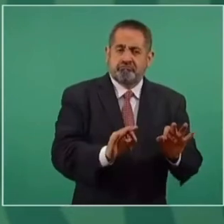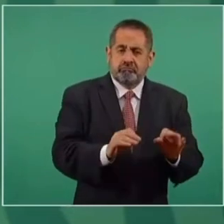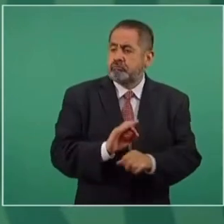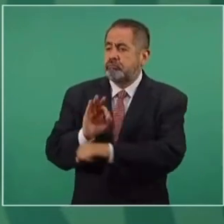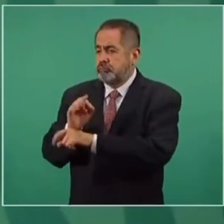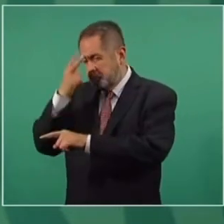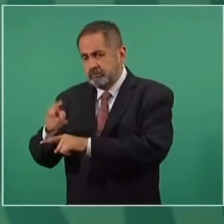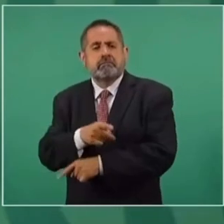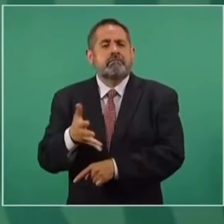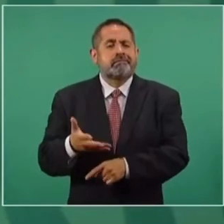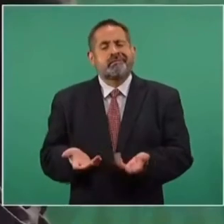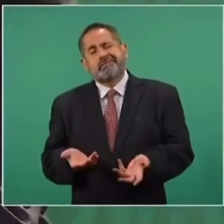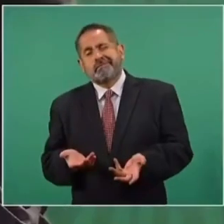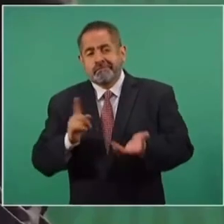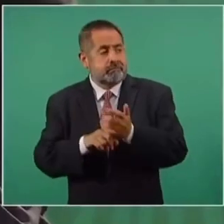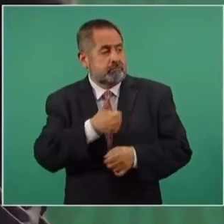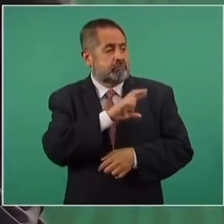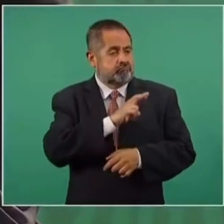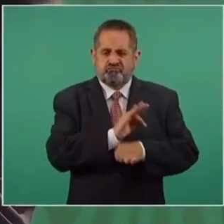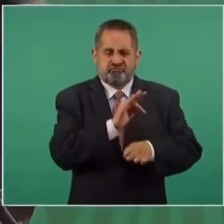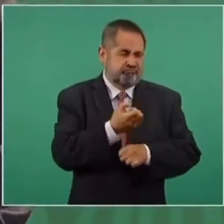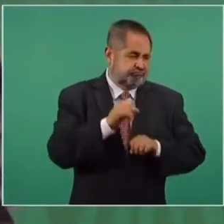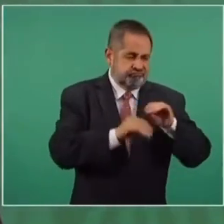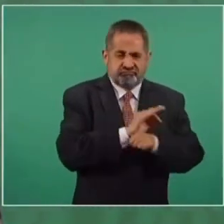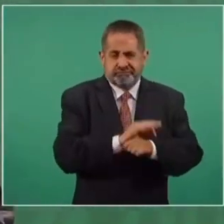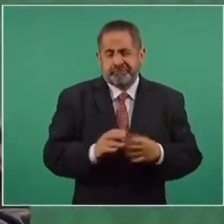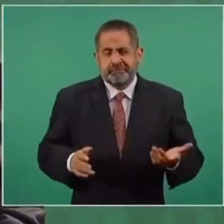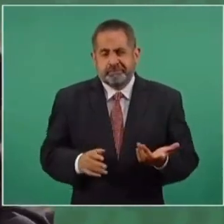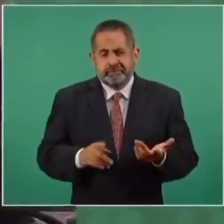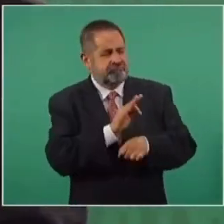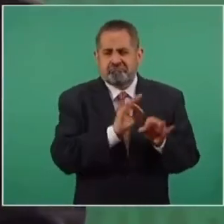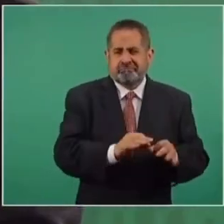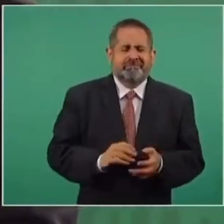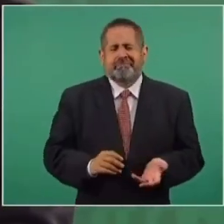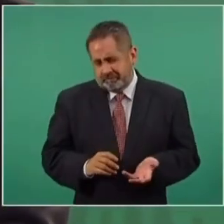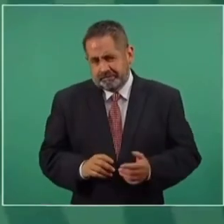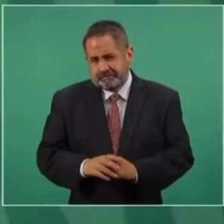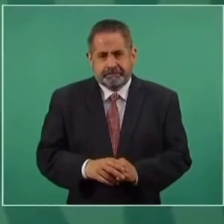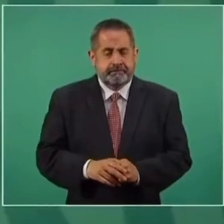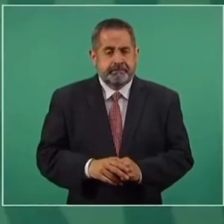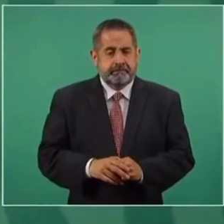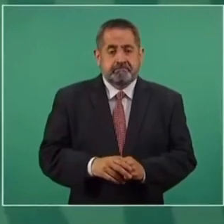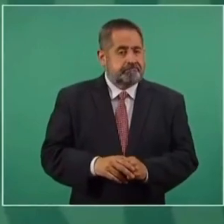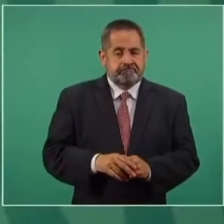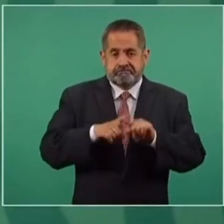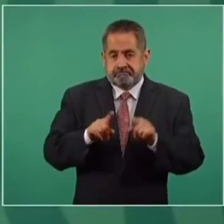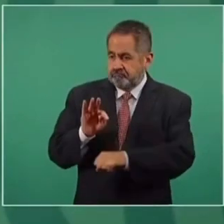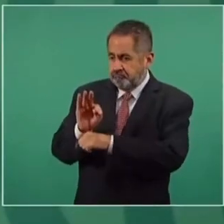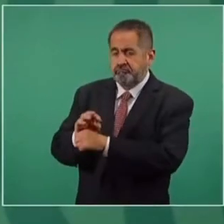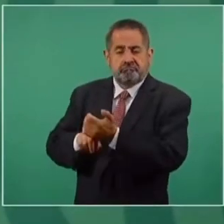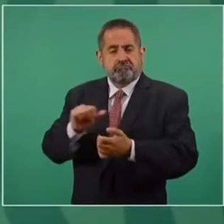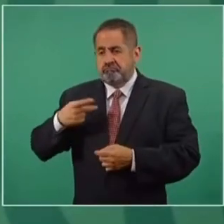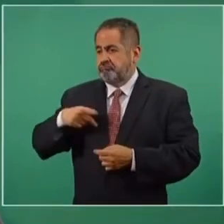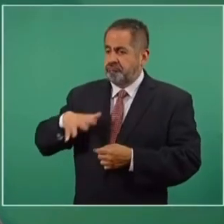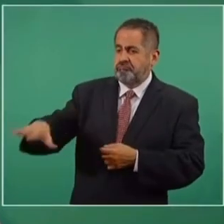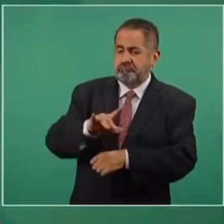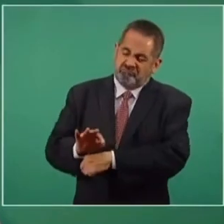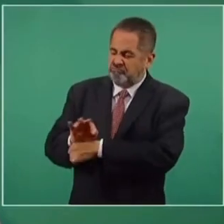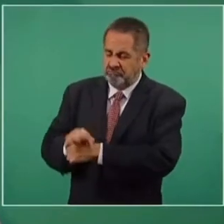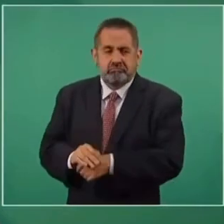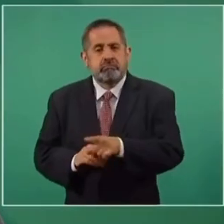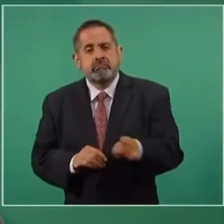grupos o de particulares con recursos económicos, no así cuando se trata de amparar y de proteger